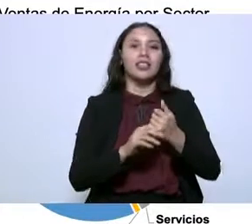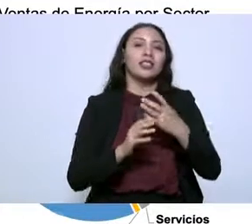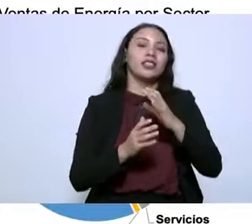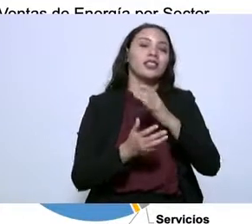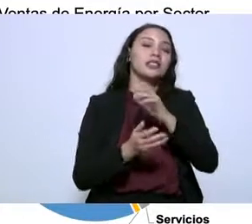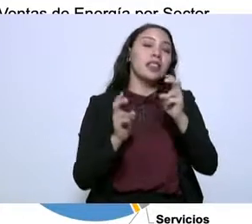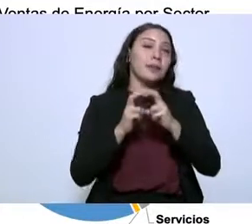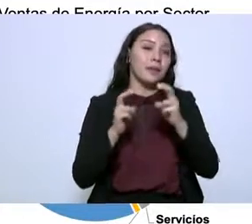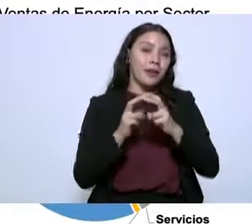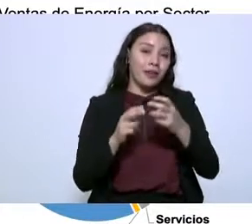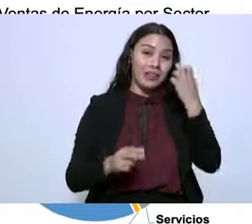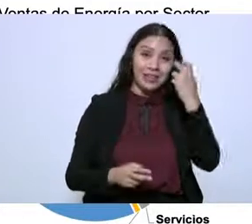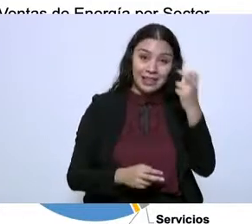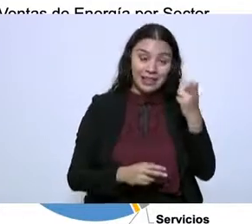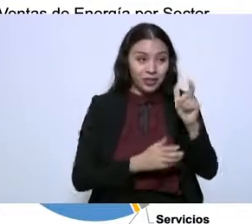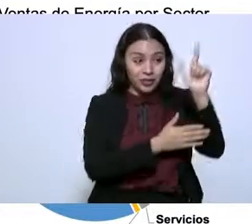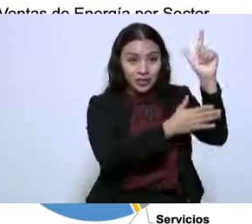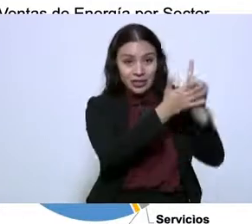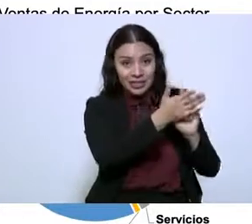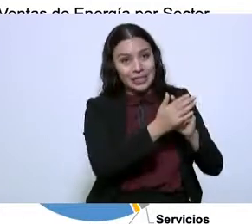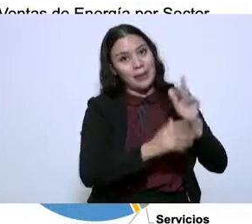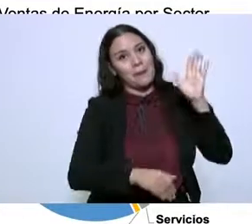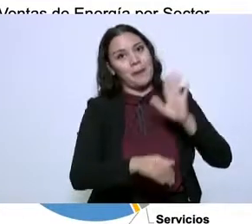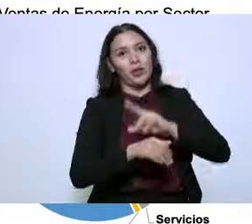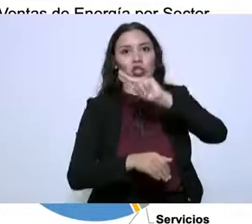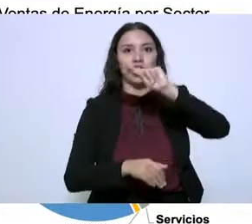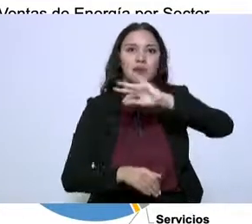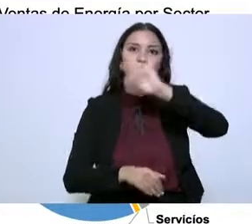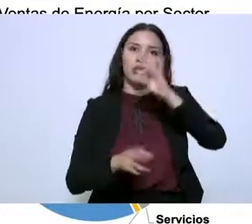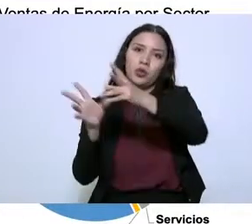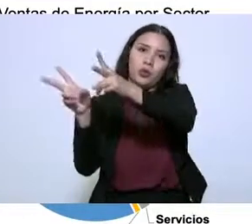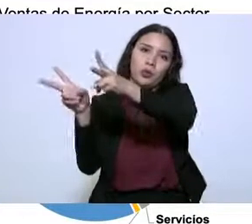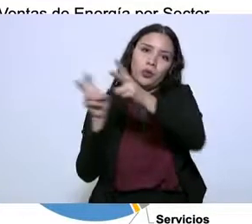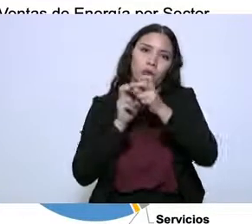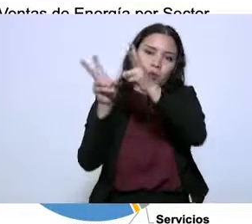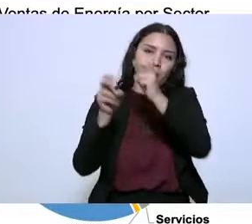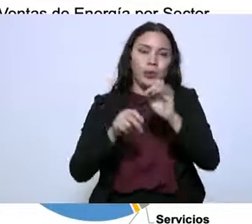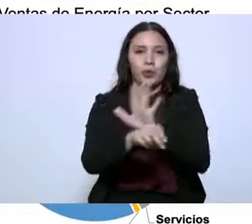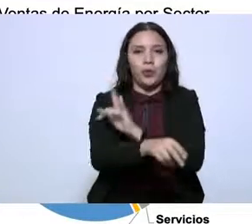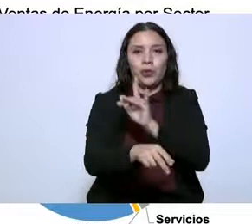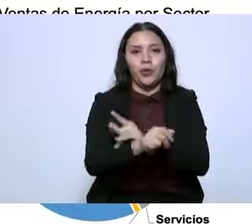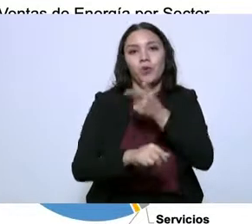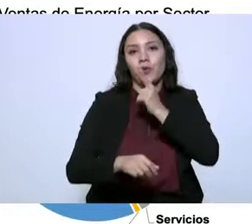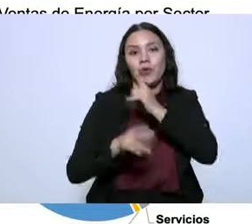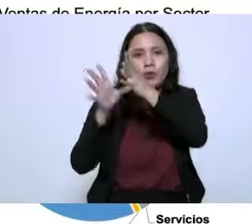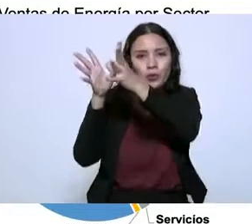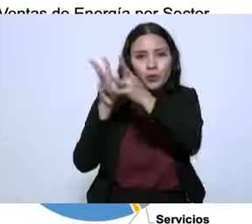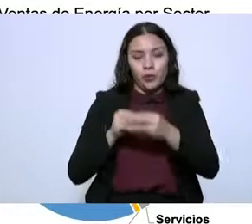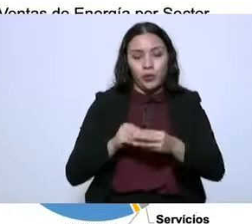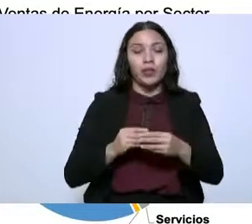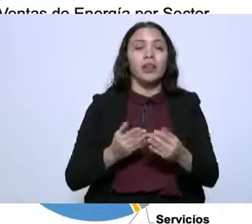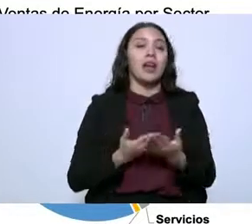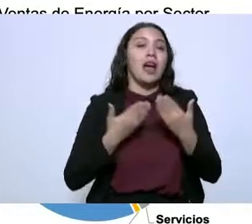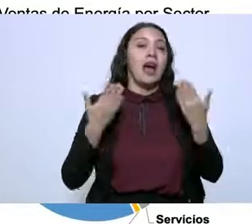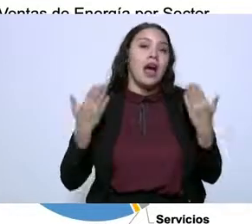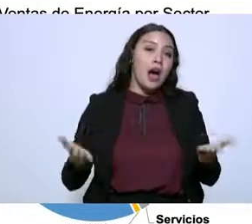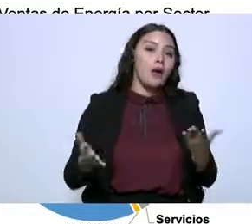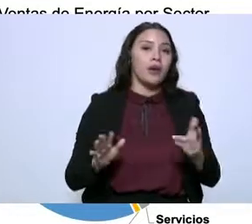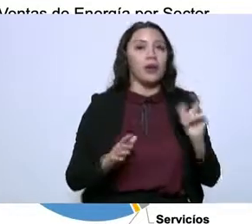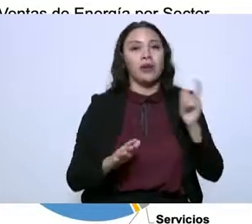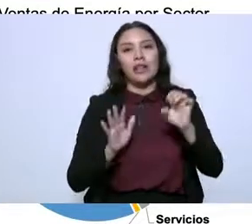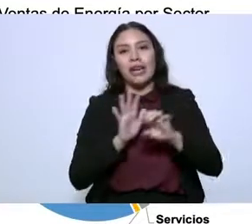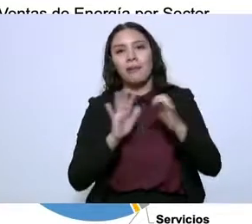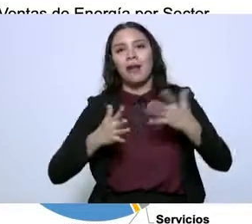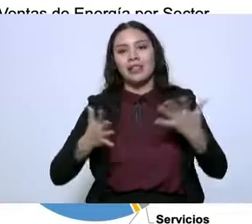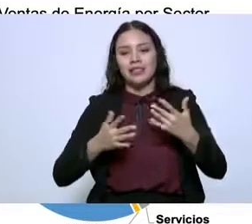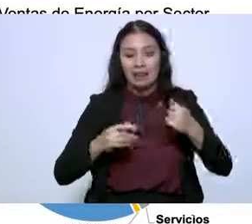municipios, pues, se llevan el 80 por ciento. La electricidad o las ventas de